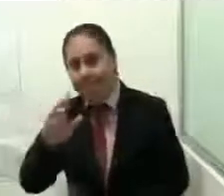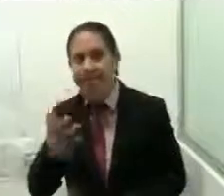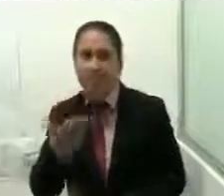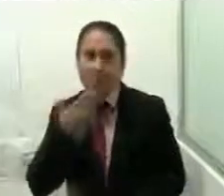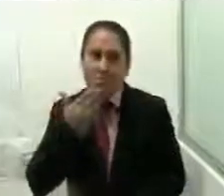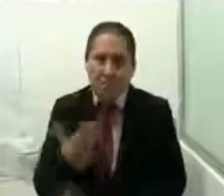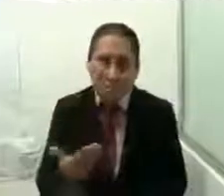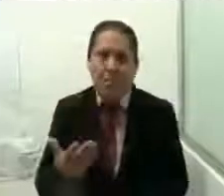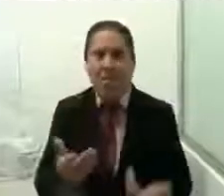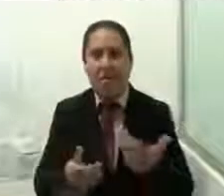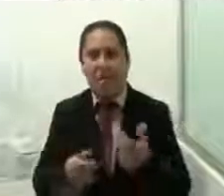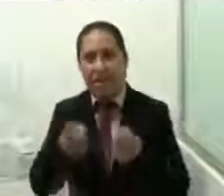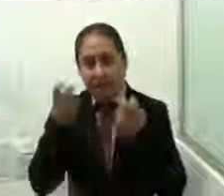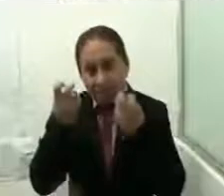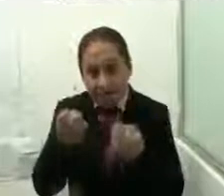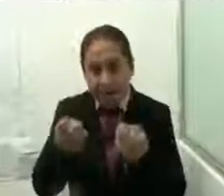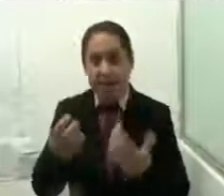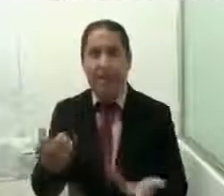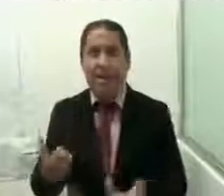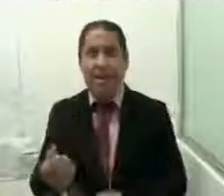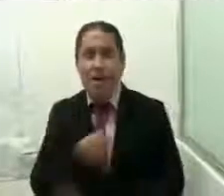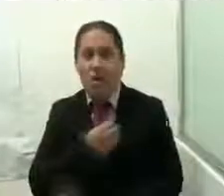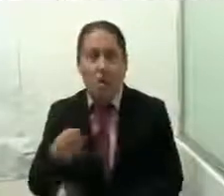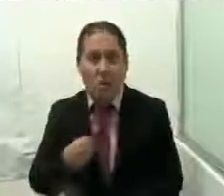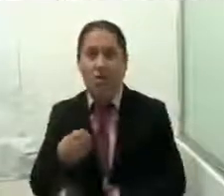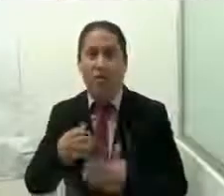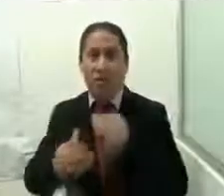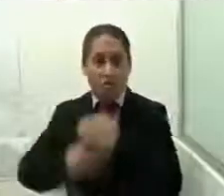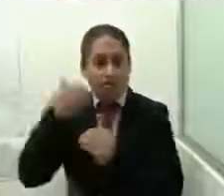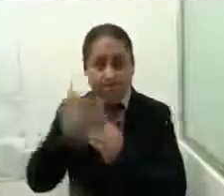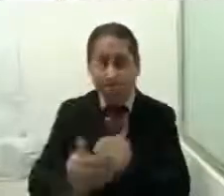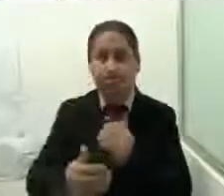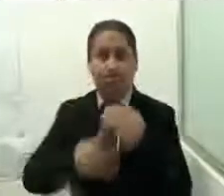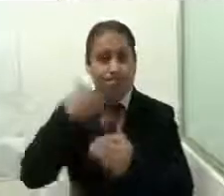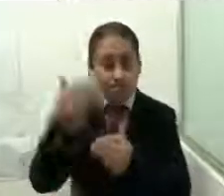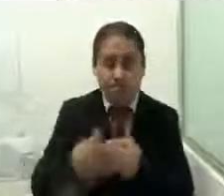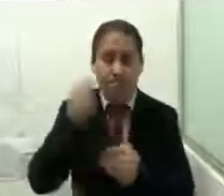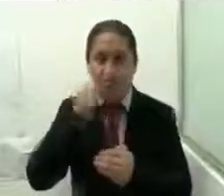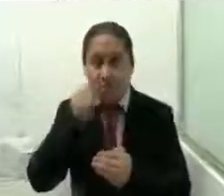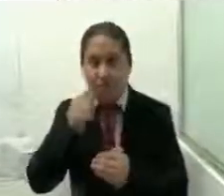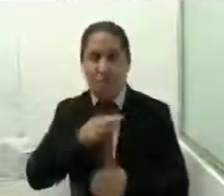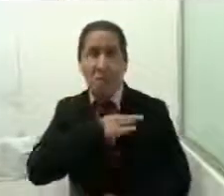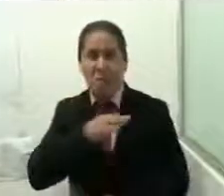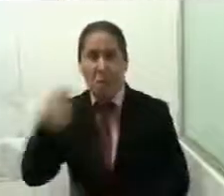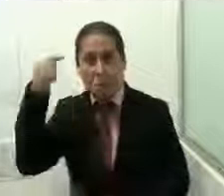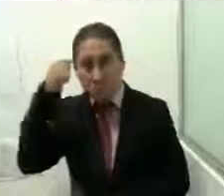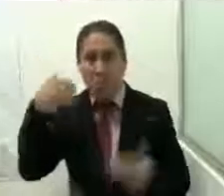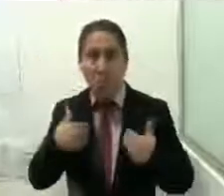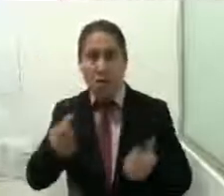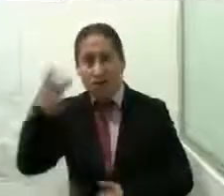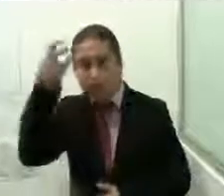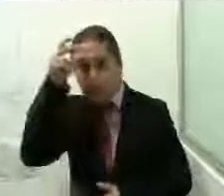tengamos esa oportunidad de salir adelante y de poder demostrar que somos capaces para muchas cosas